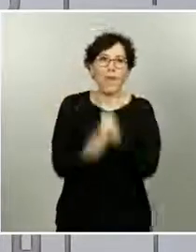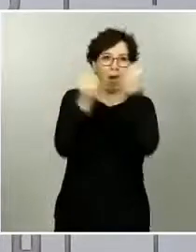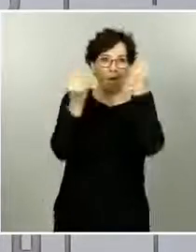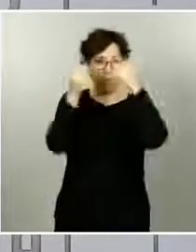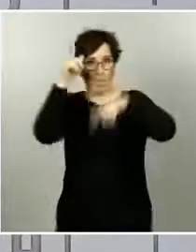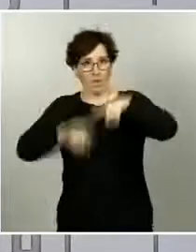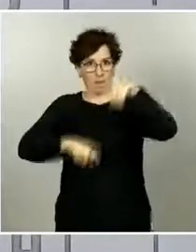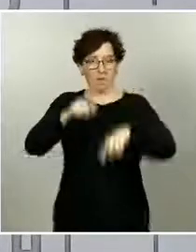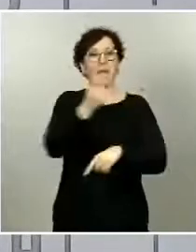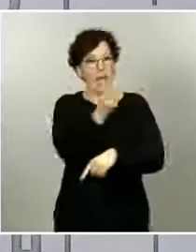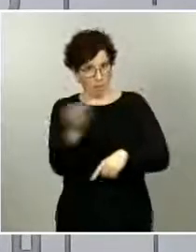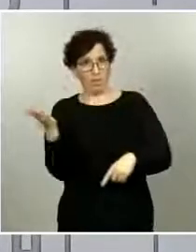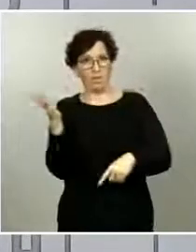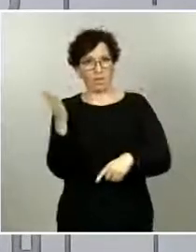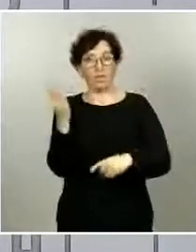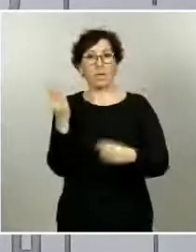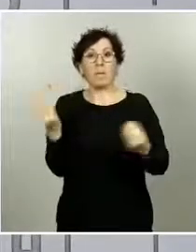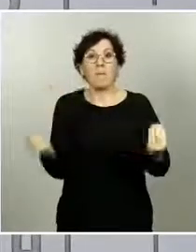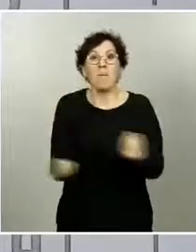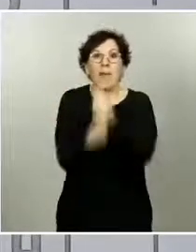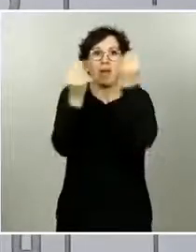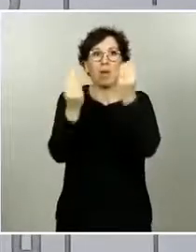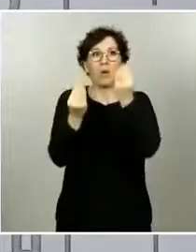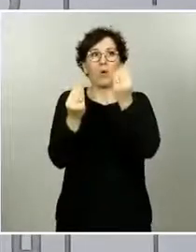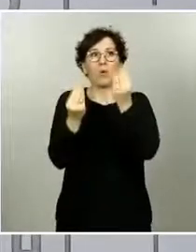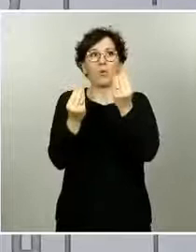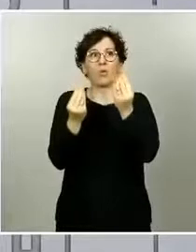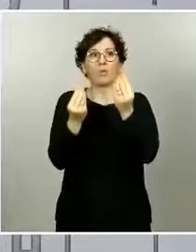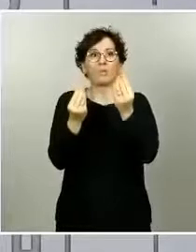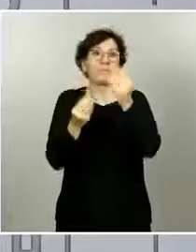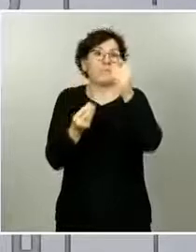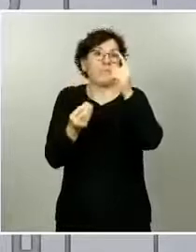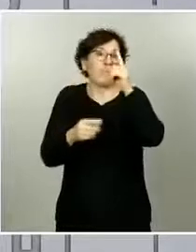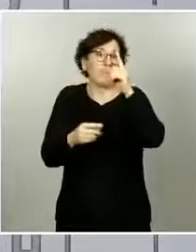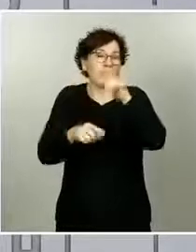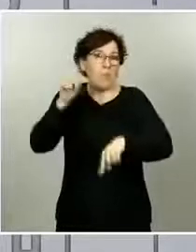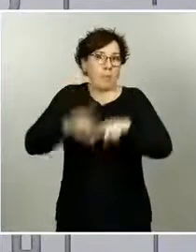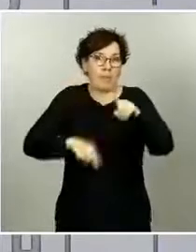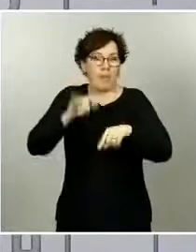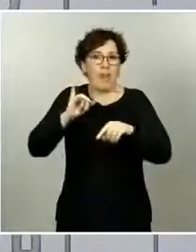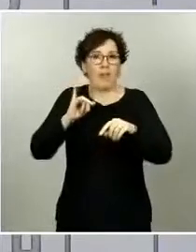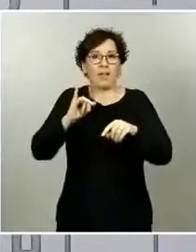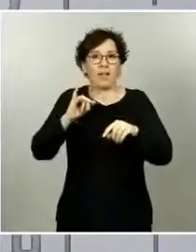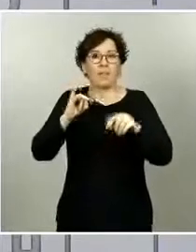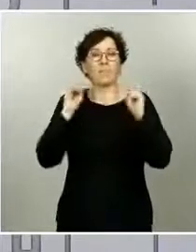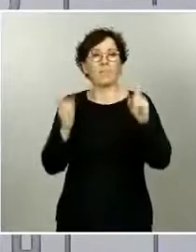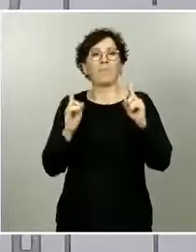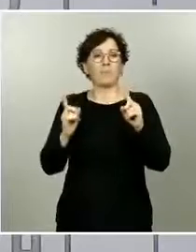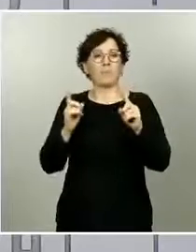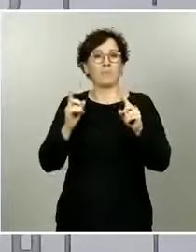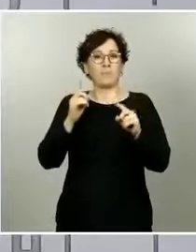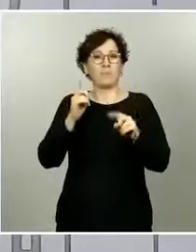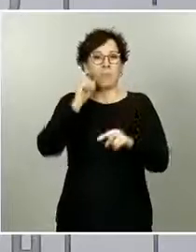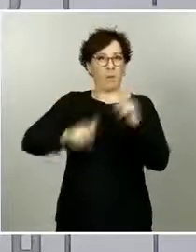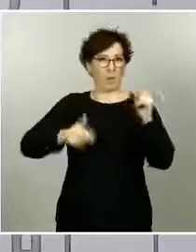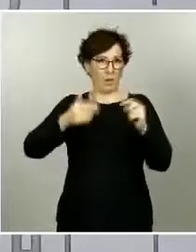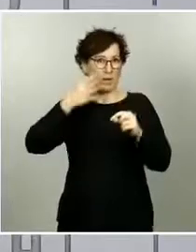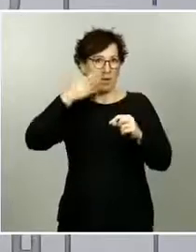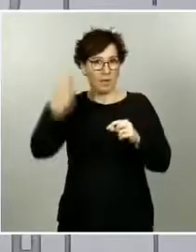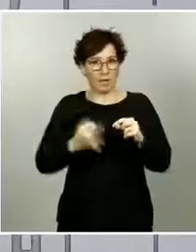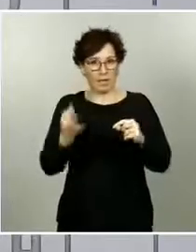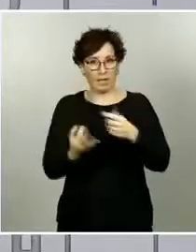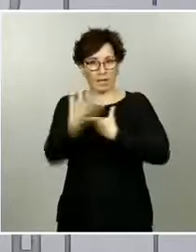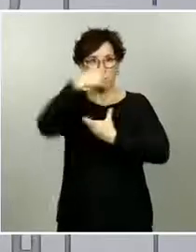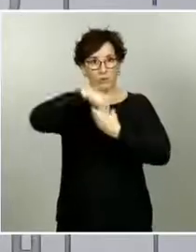protegen mejor en una dirección que en la otra y mejor son algunos puntos porcentuales de prevención de